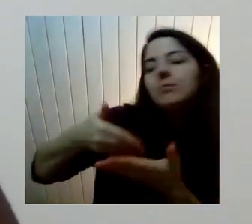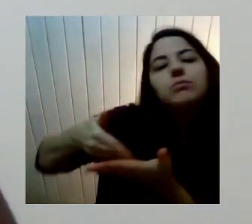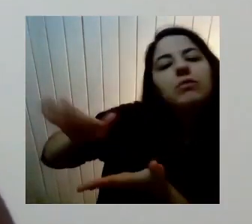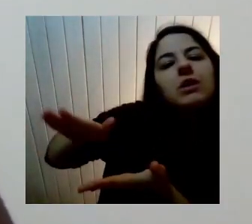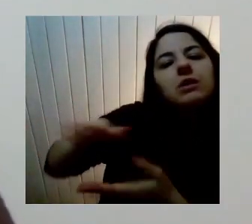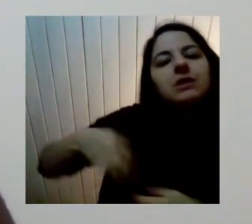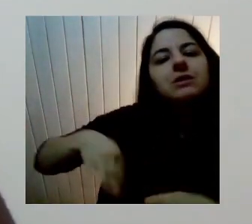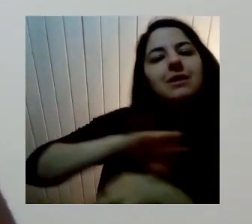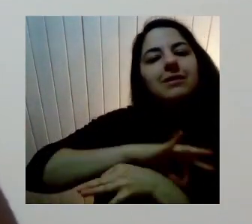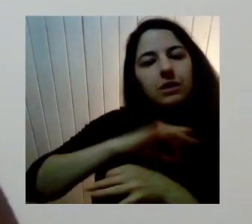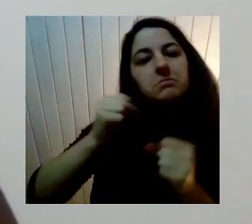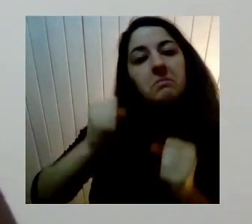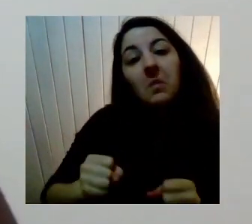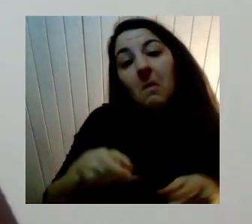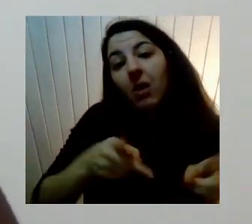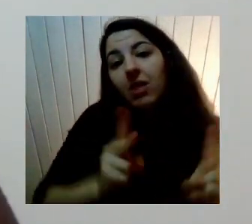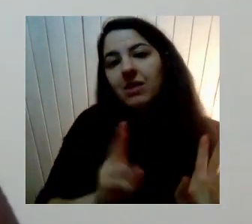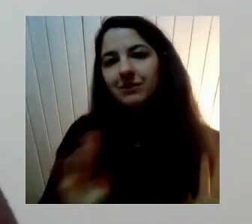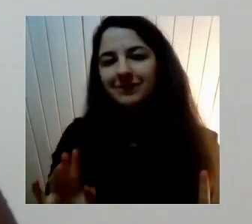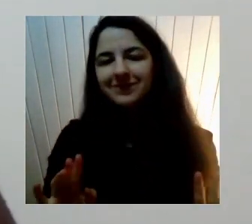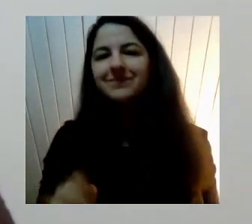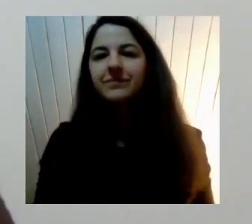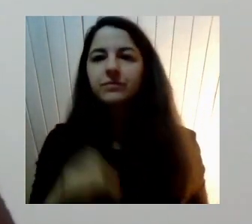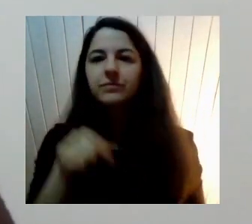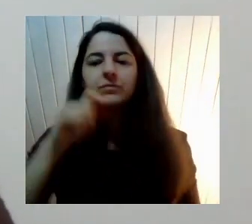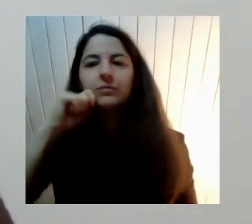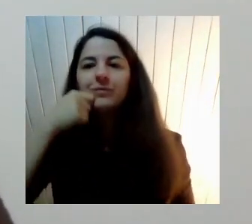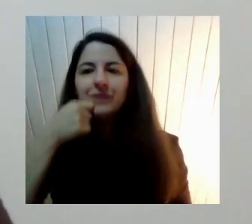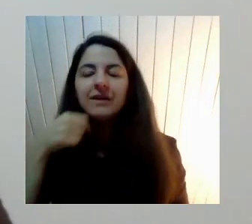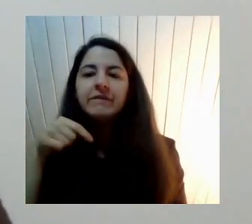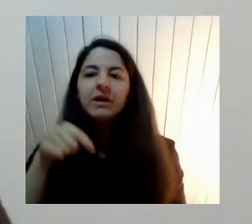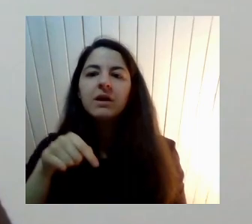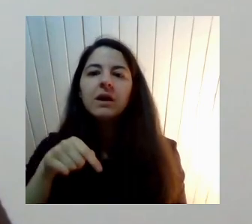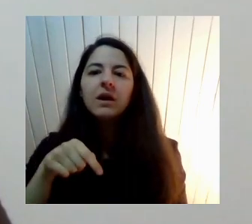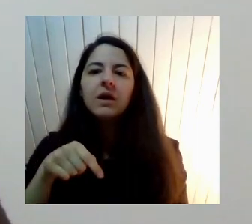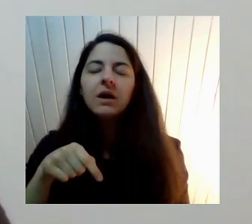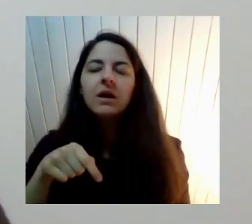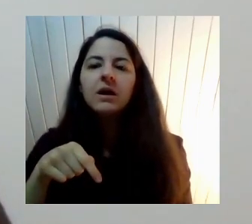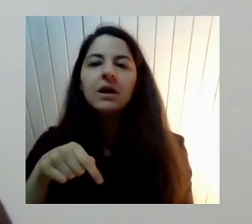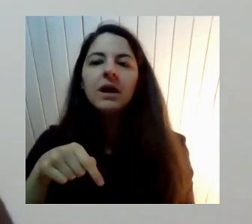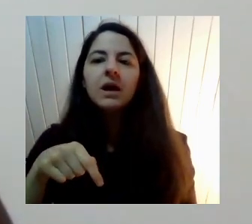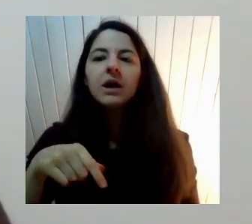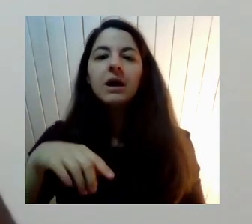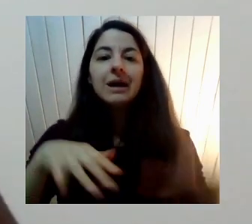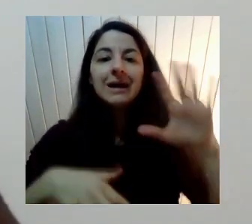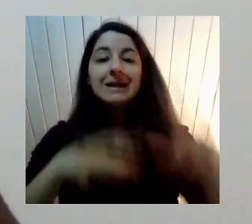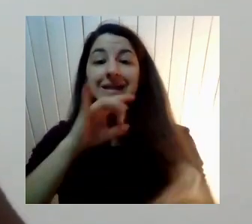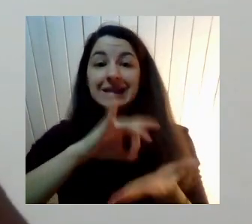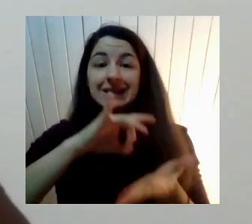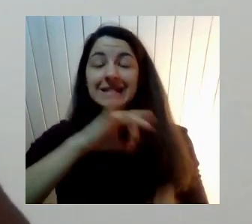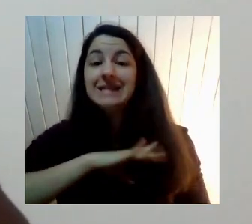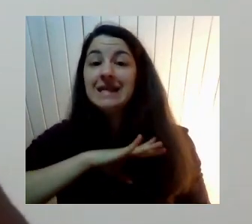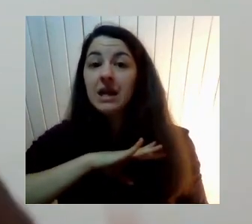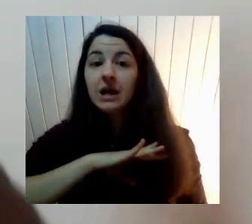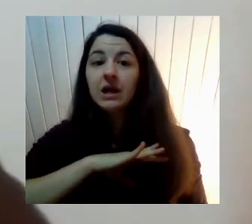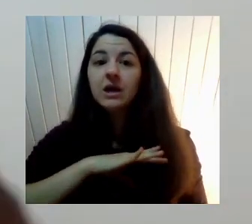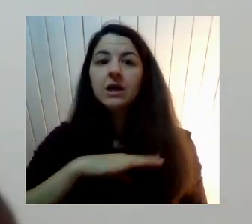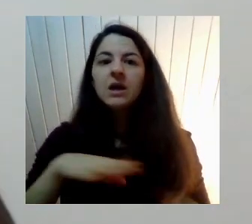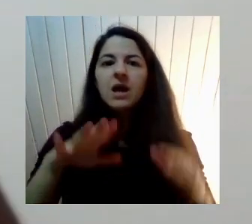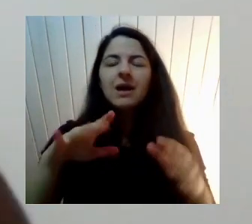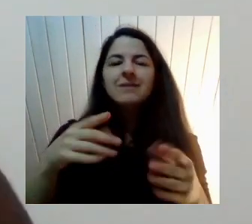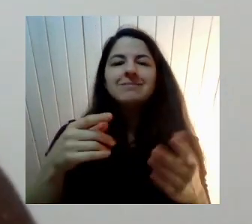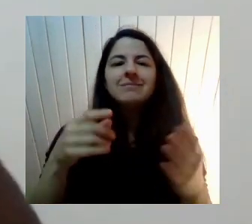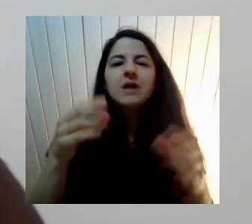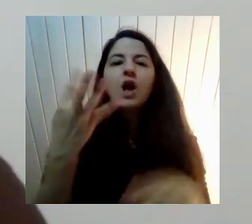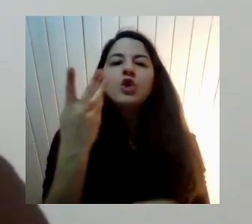exponencialmente De una manera radical Muy parecidas Cifras que hay En países Que están En África Donde habían altas cifras Antes